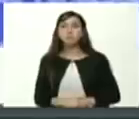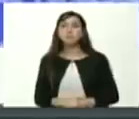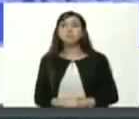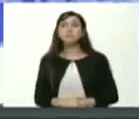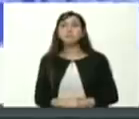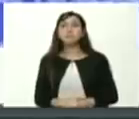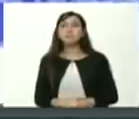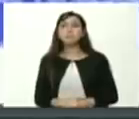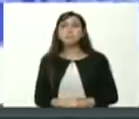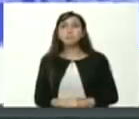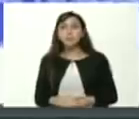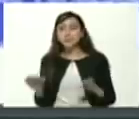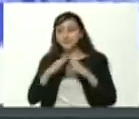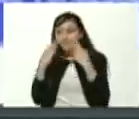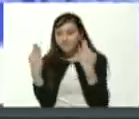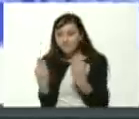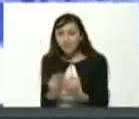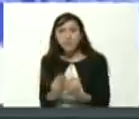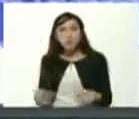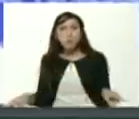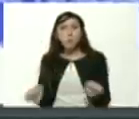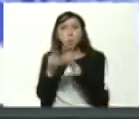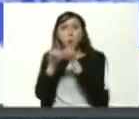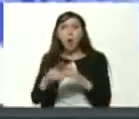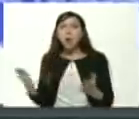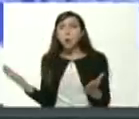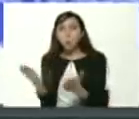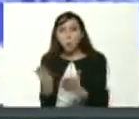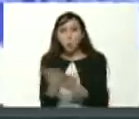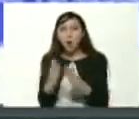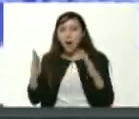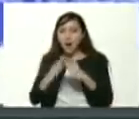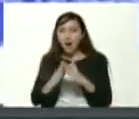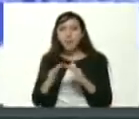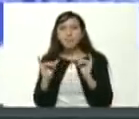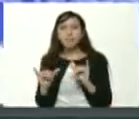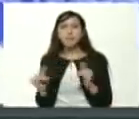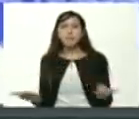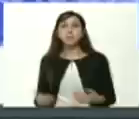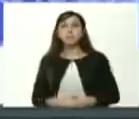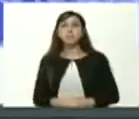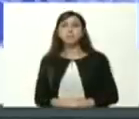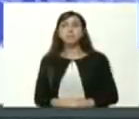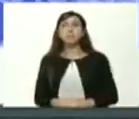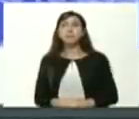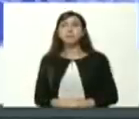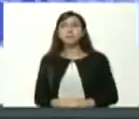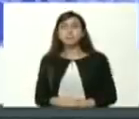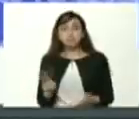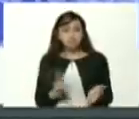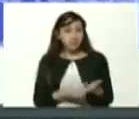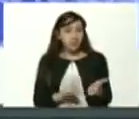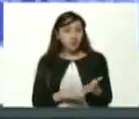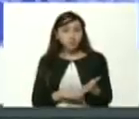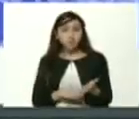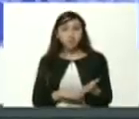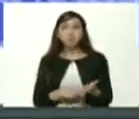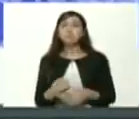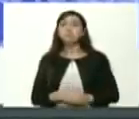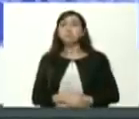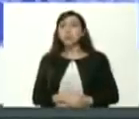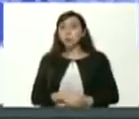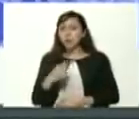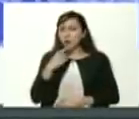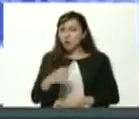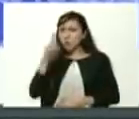cada familia una escuela cada casa una escuela ¿verdad? y hemos